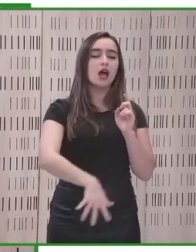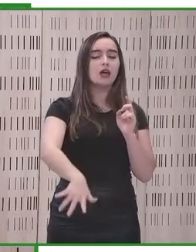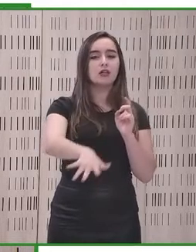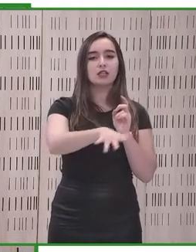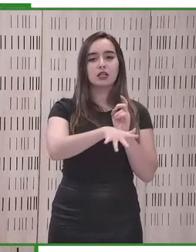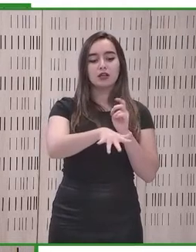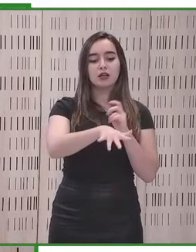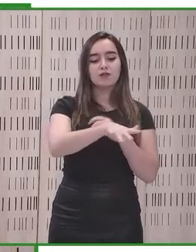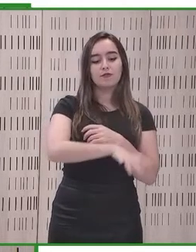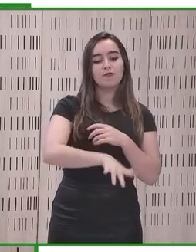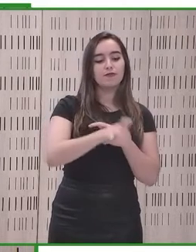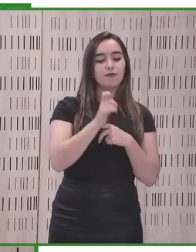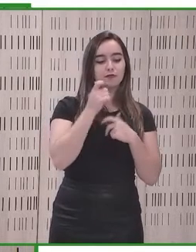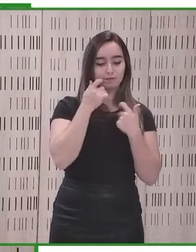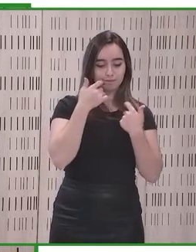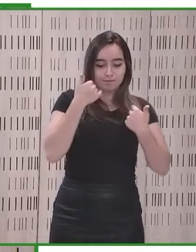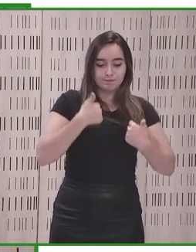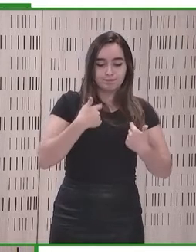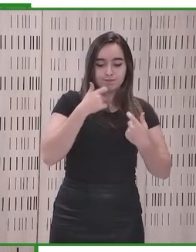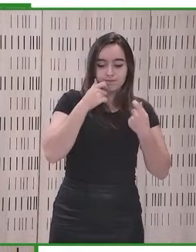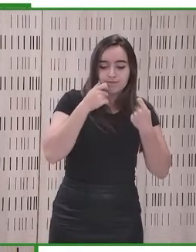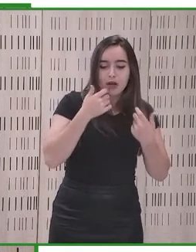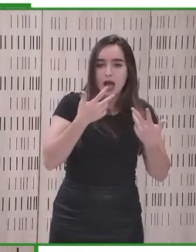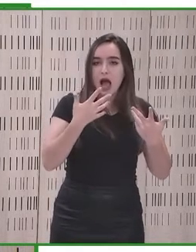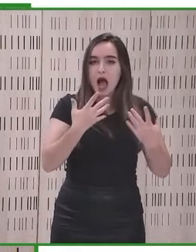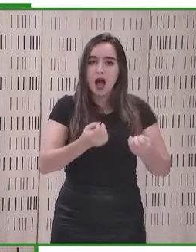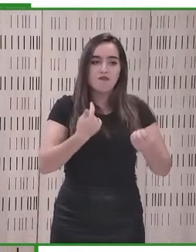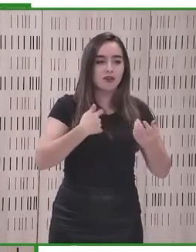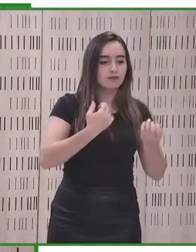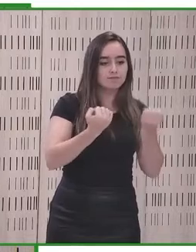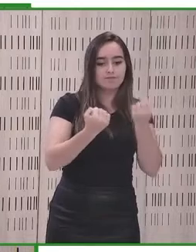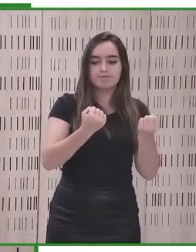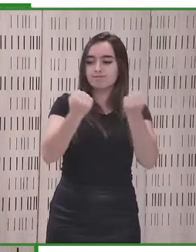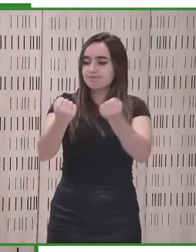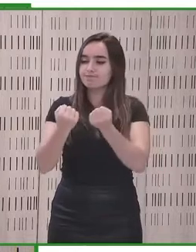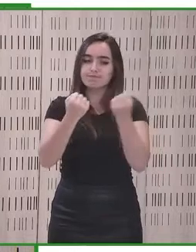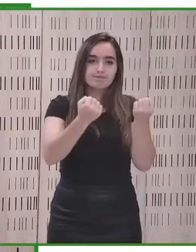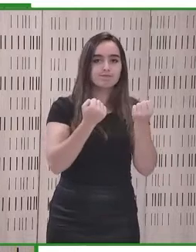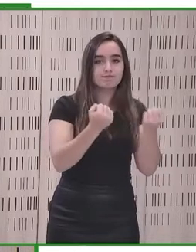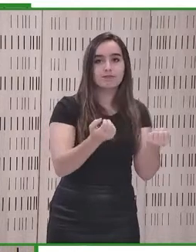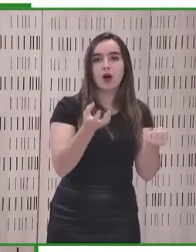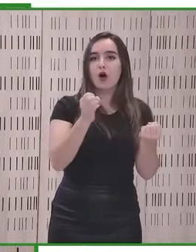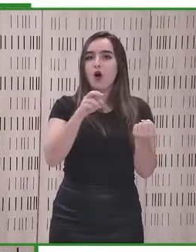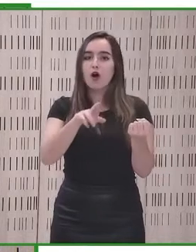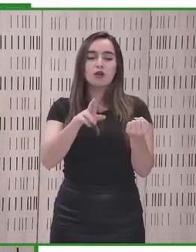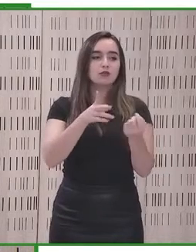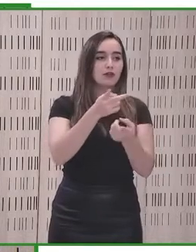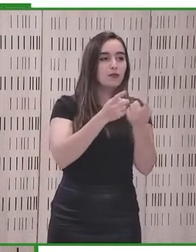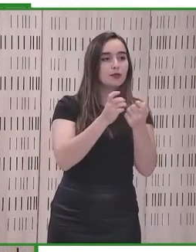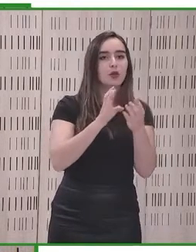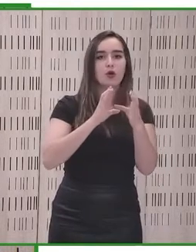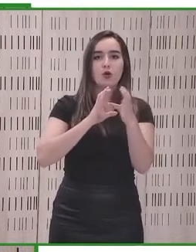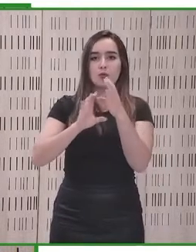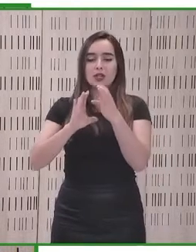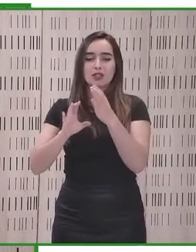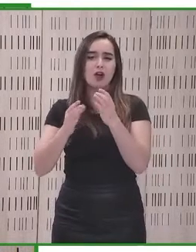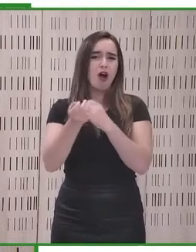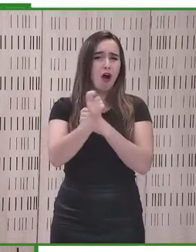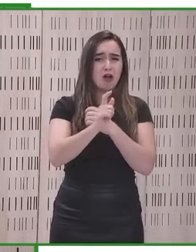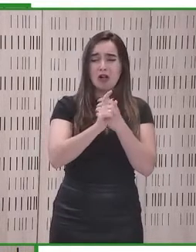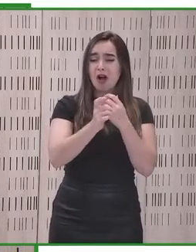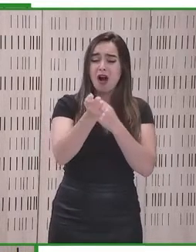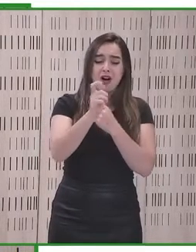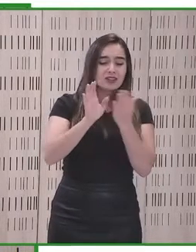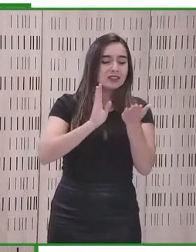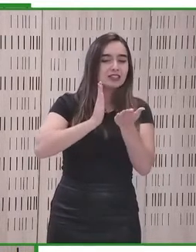transporte, todo lo vinculado con la información y la comunicación, y todo lo relativo